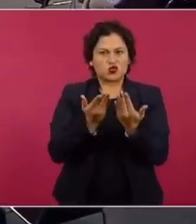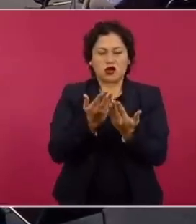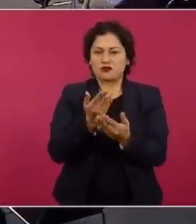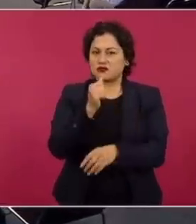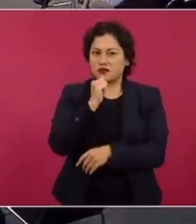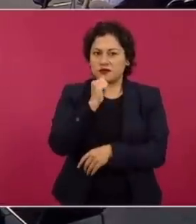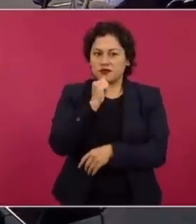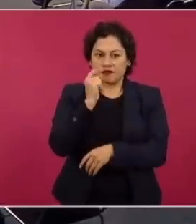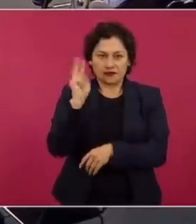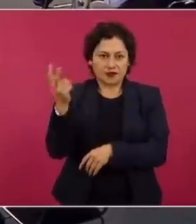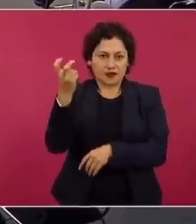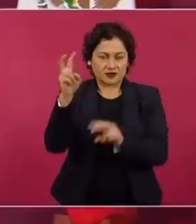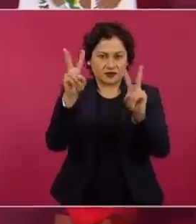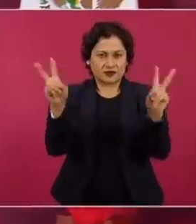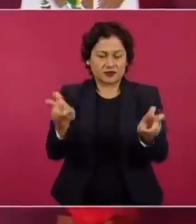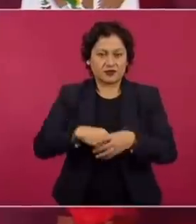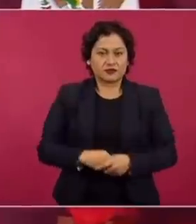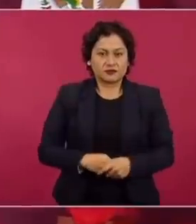fusilan a 17 en velor.